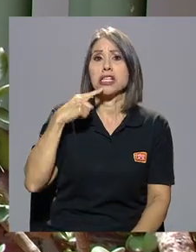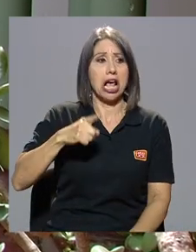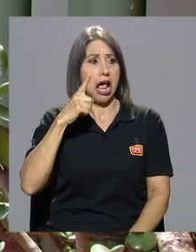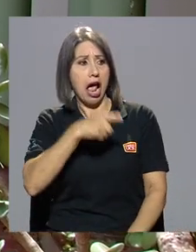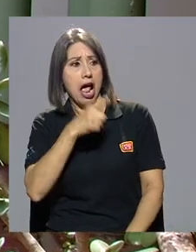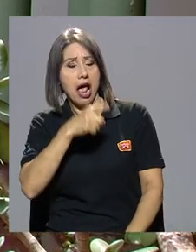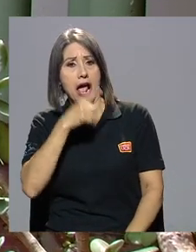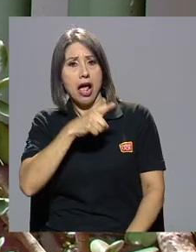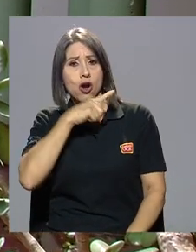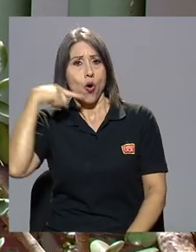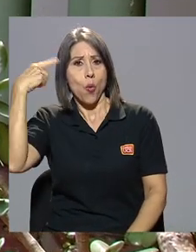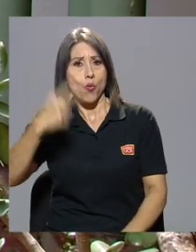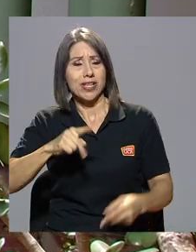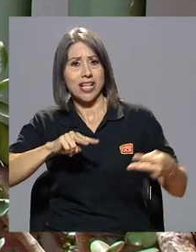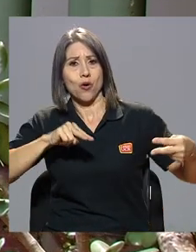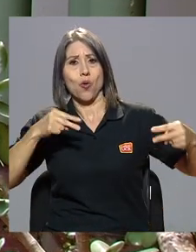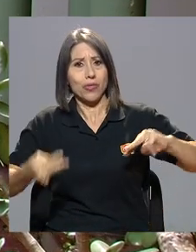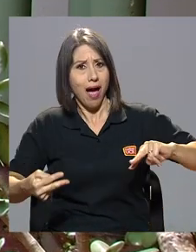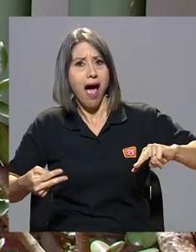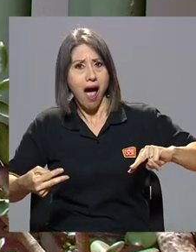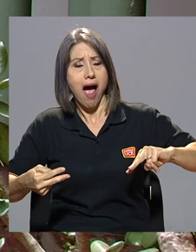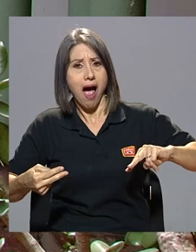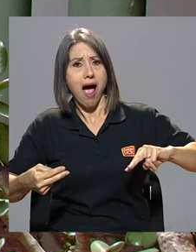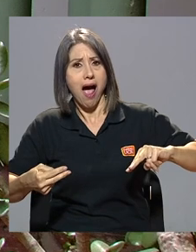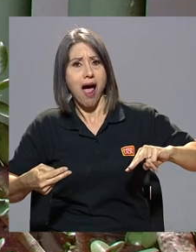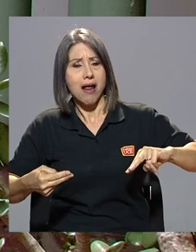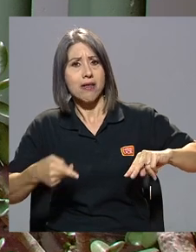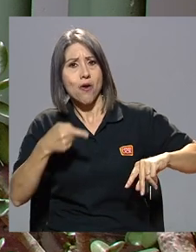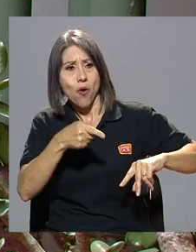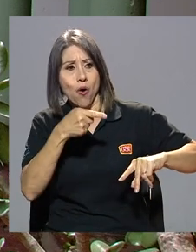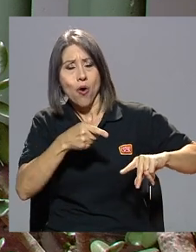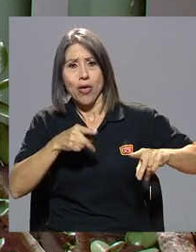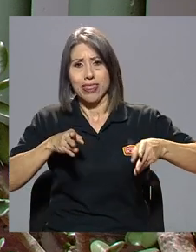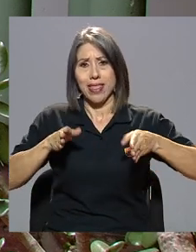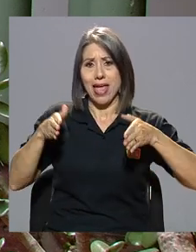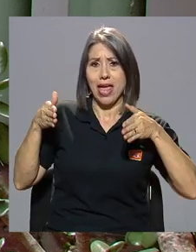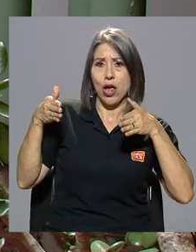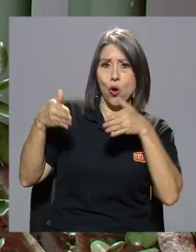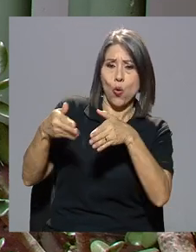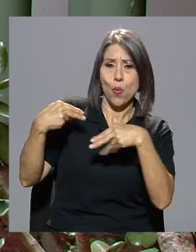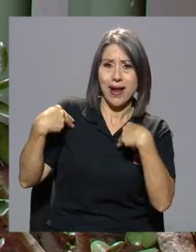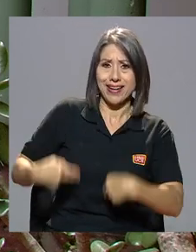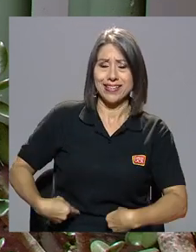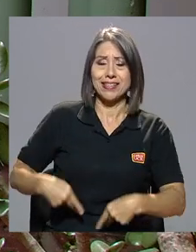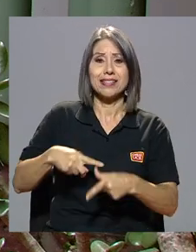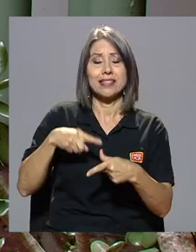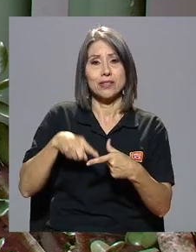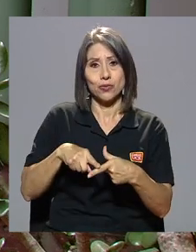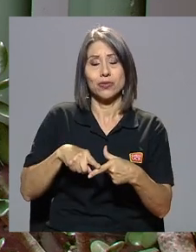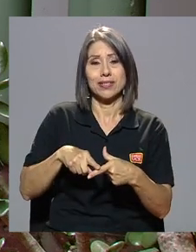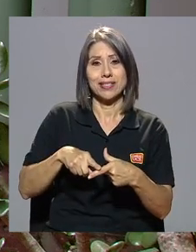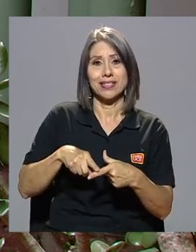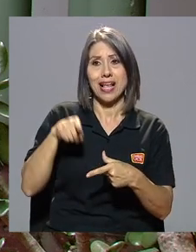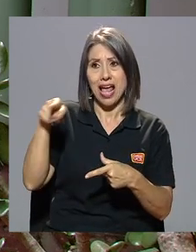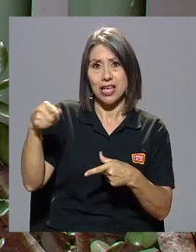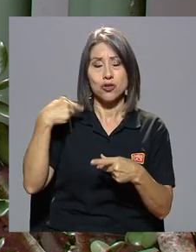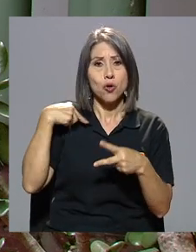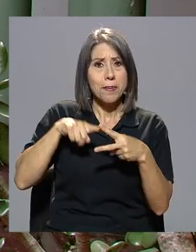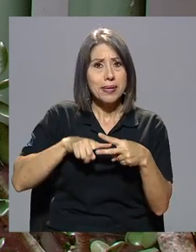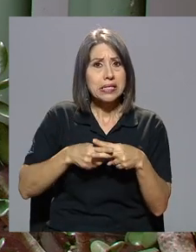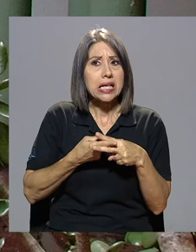comunistas de que éramos lo contrario de los humanistas. Y entonces ahí